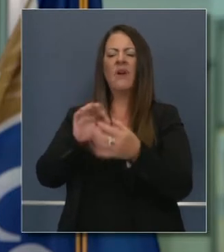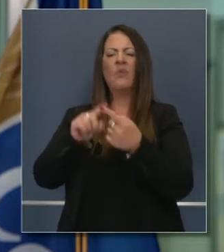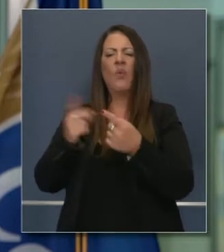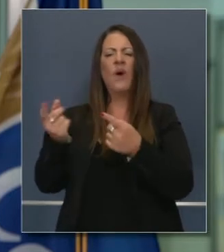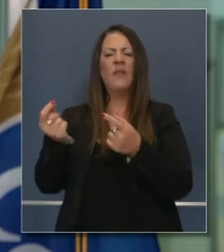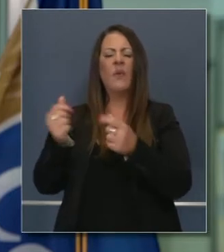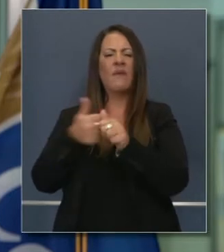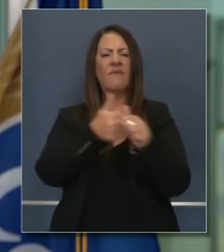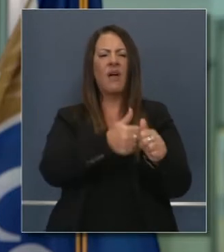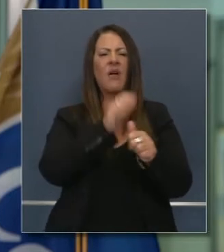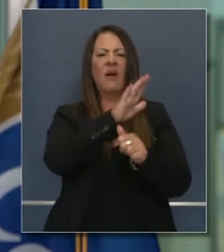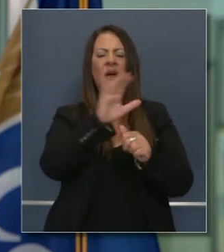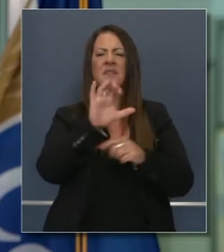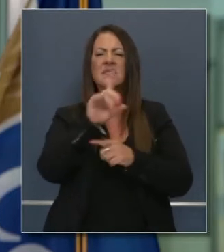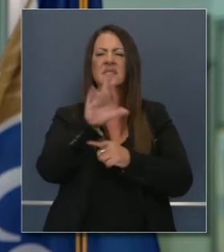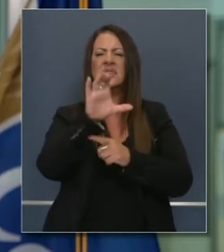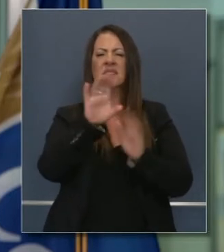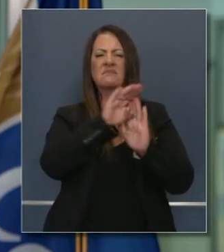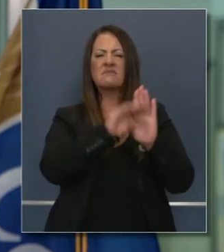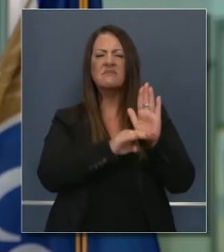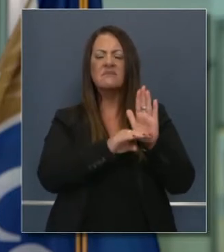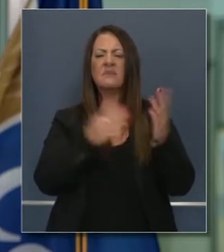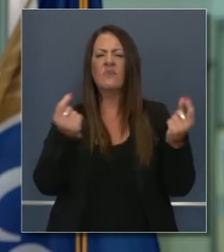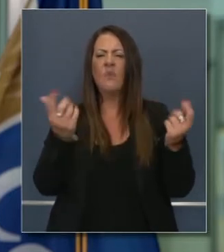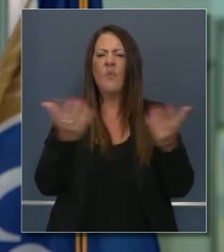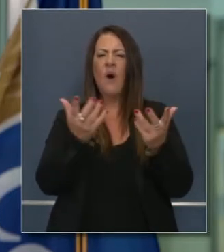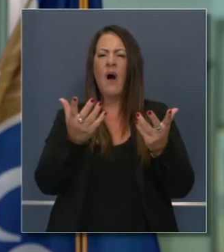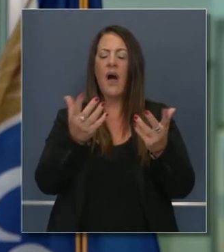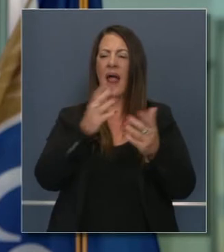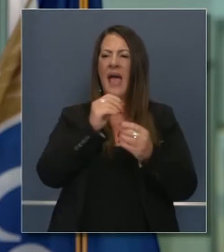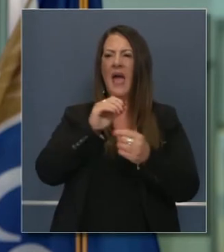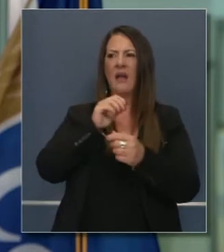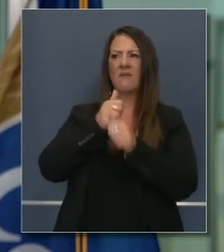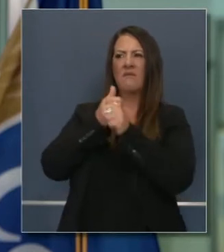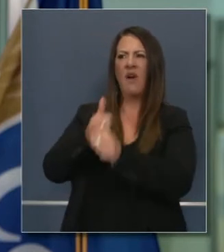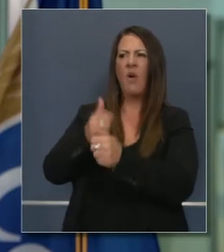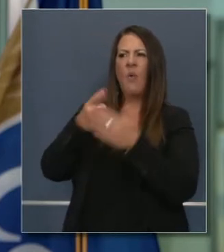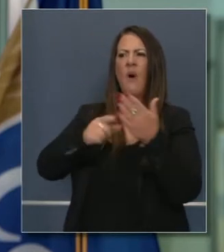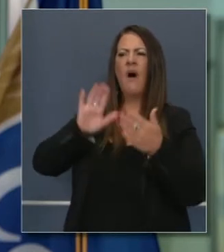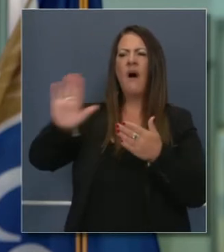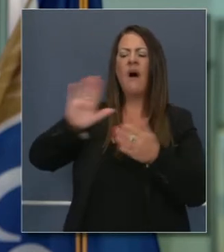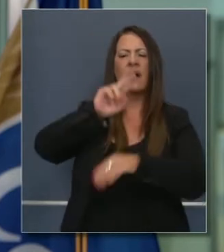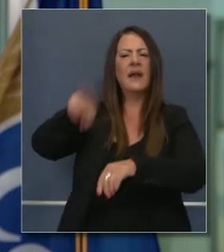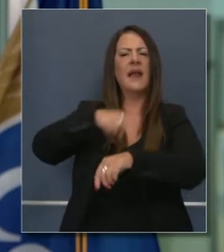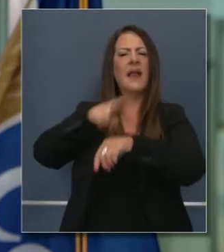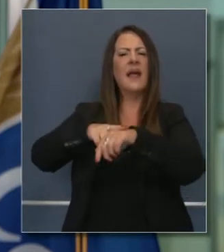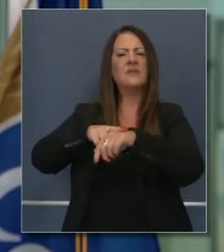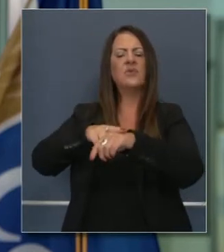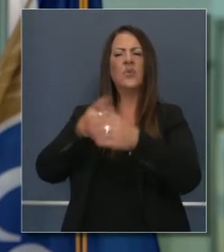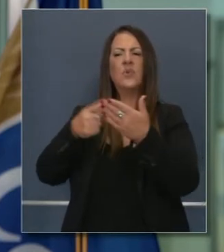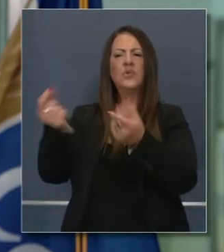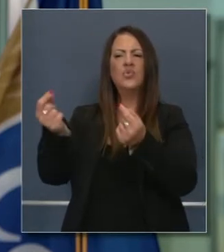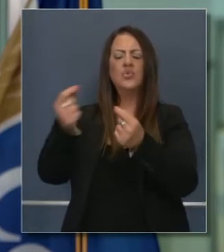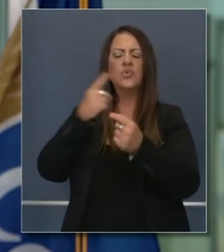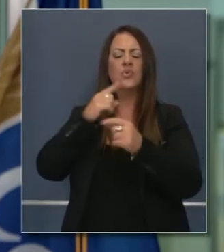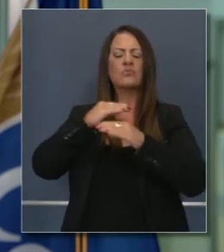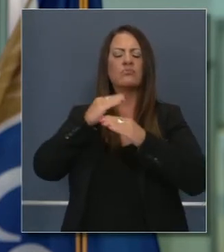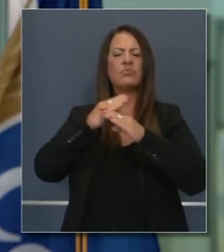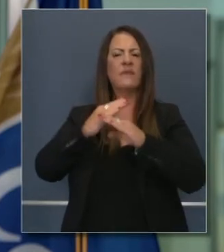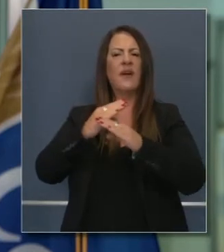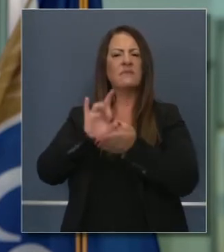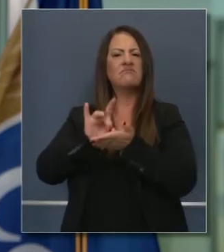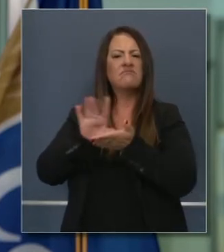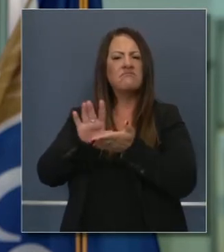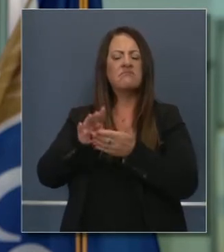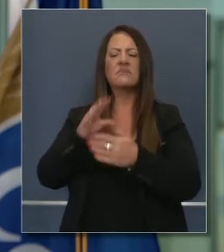en cuanto a las recomendaciones de la CDC y lo que la CDC ha hecho en cuanto a recomendaciones nacionales en cuanto a